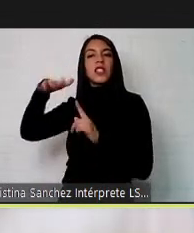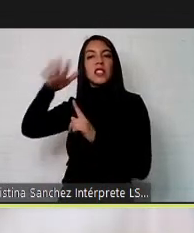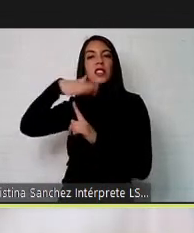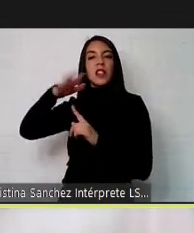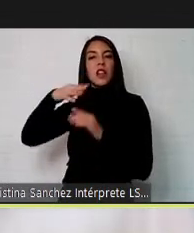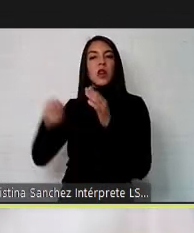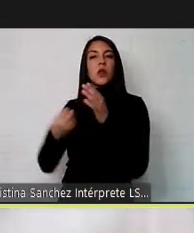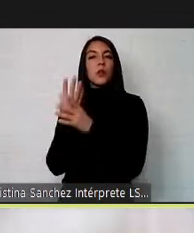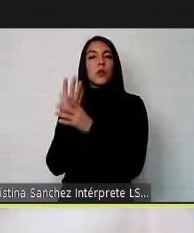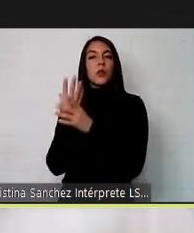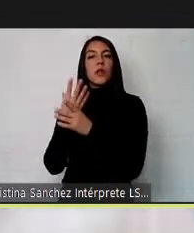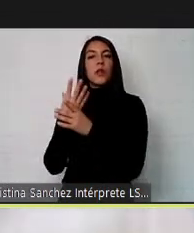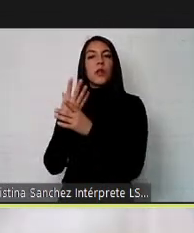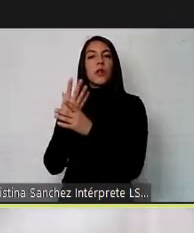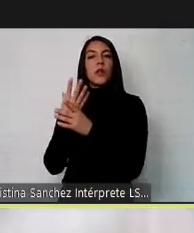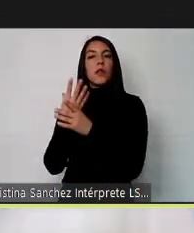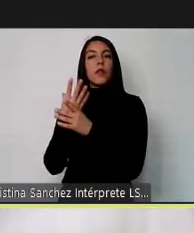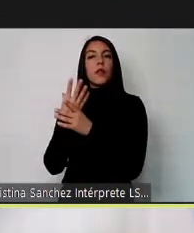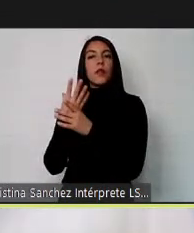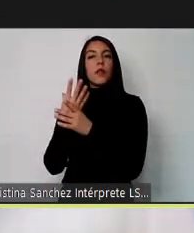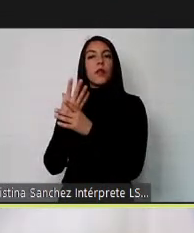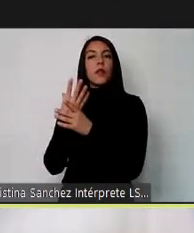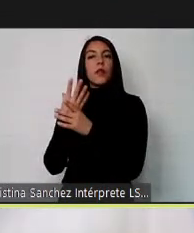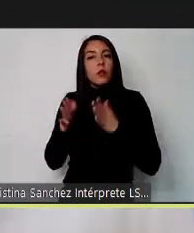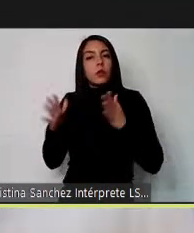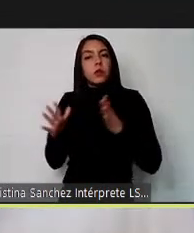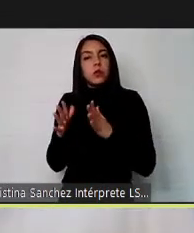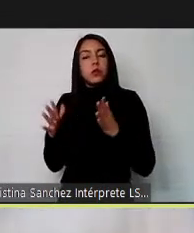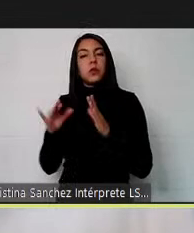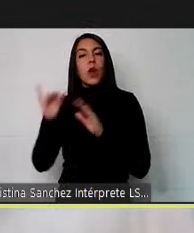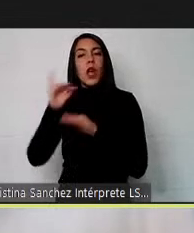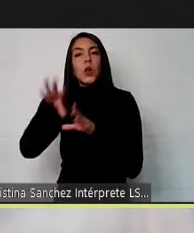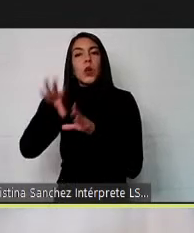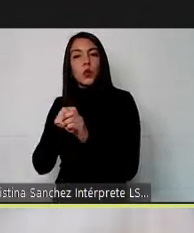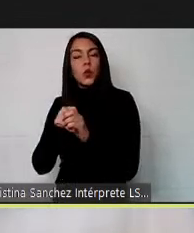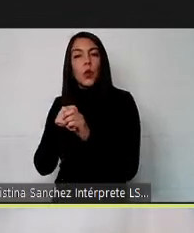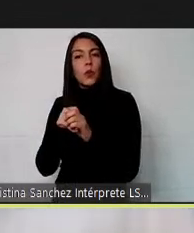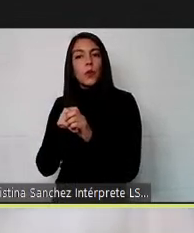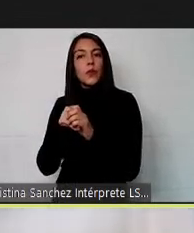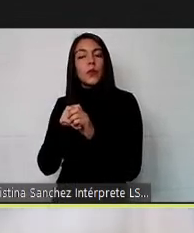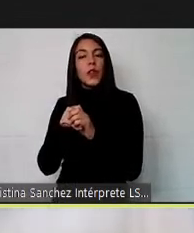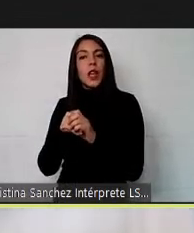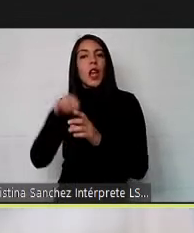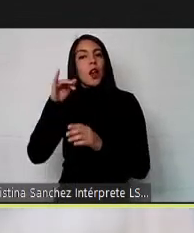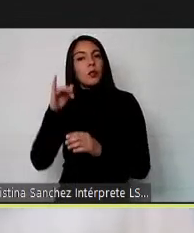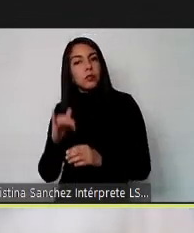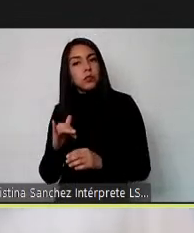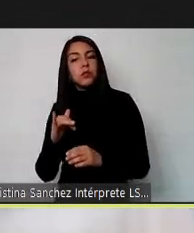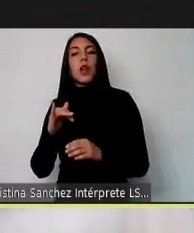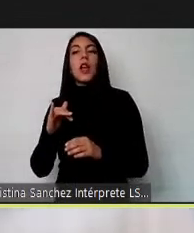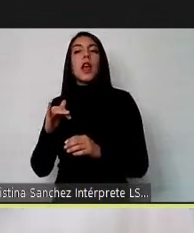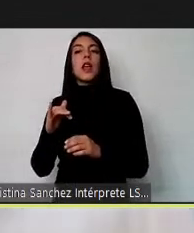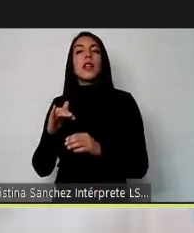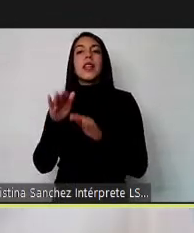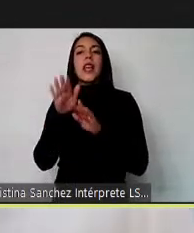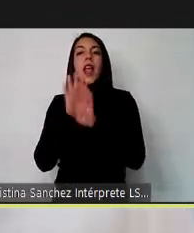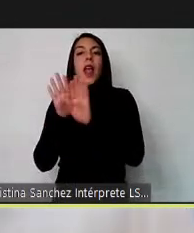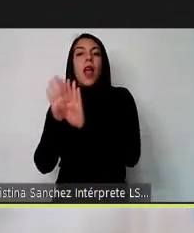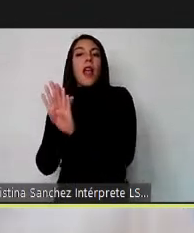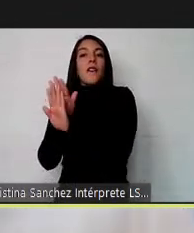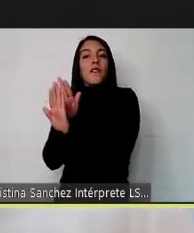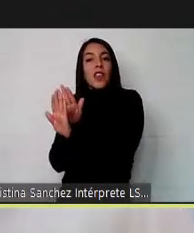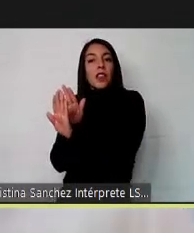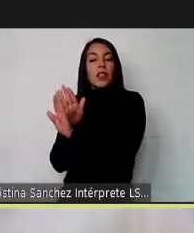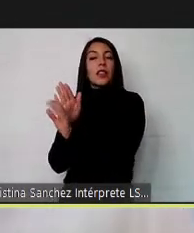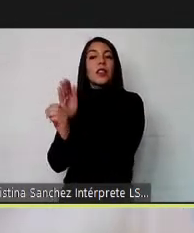constitución trate de fomentar la inclusión activamente y por supuesto repudie y evite la discriminación laboral